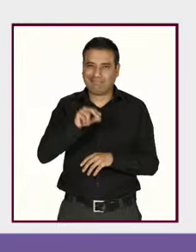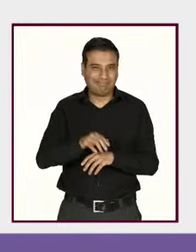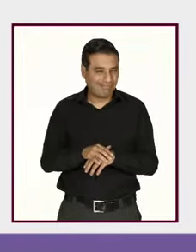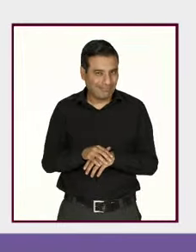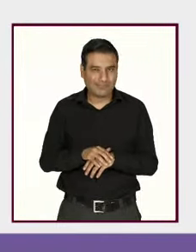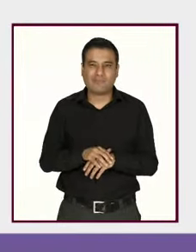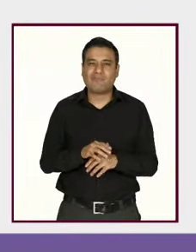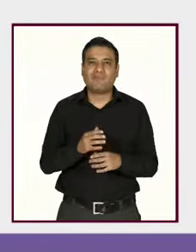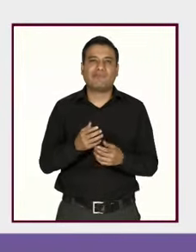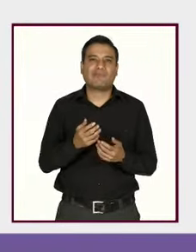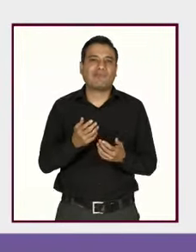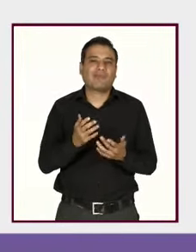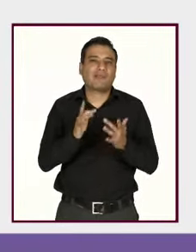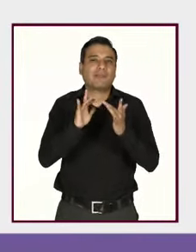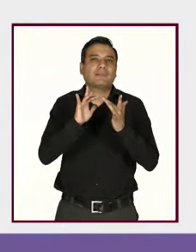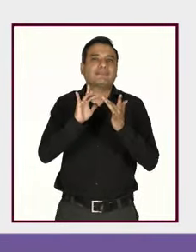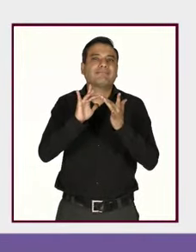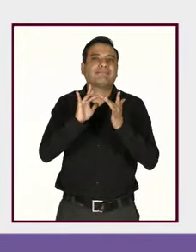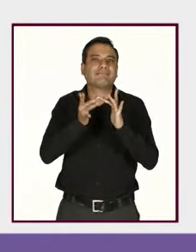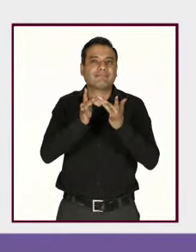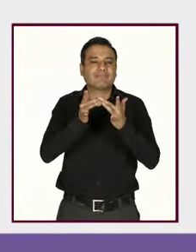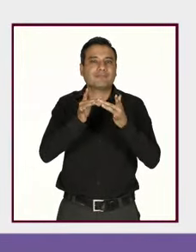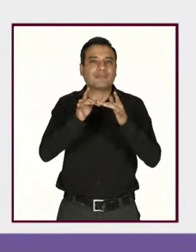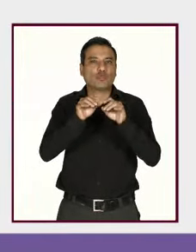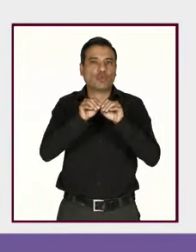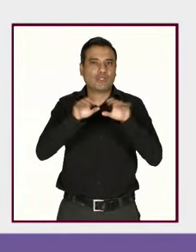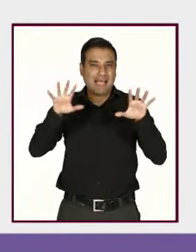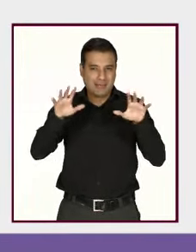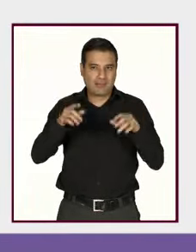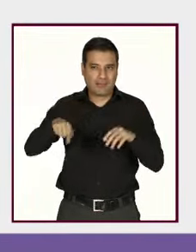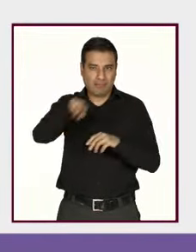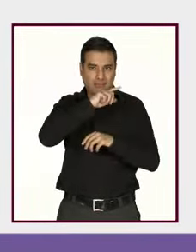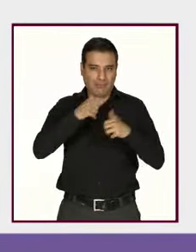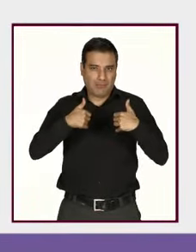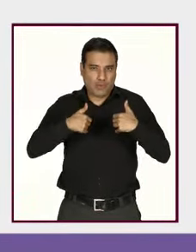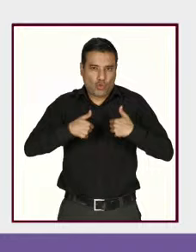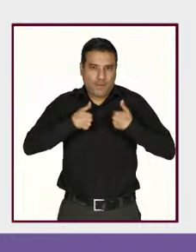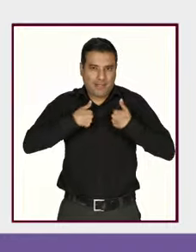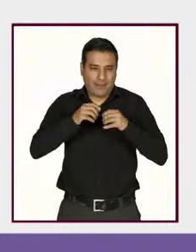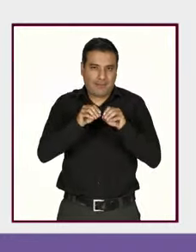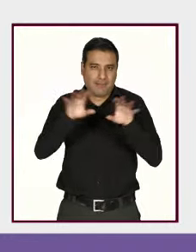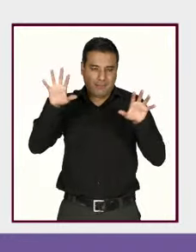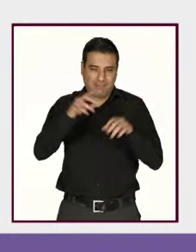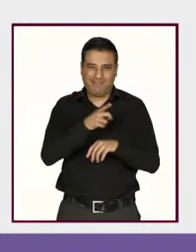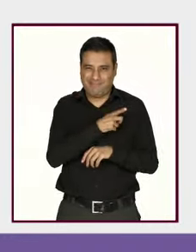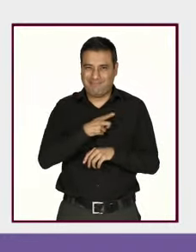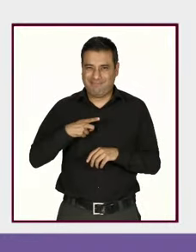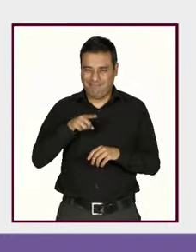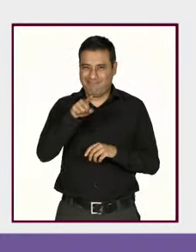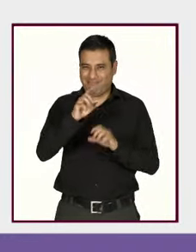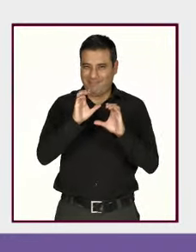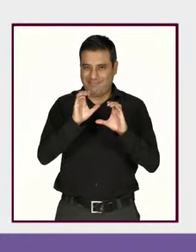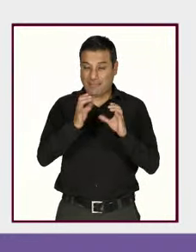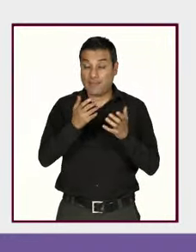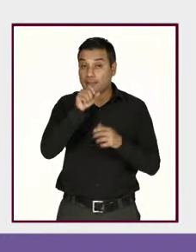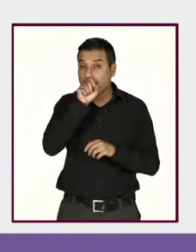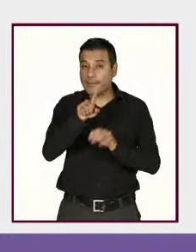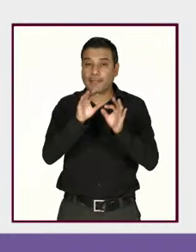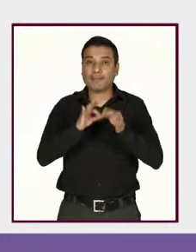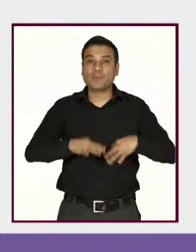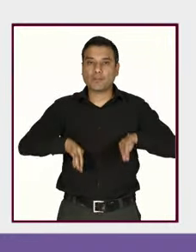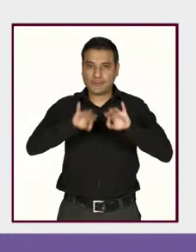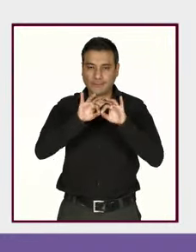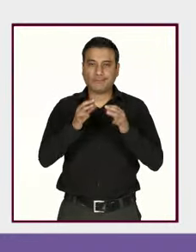de las redes sociales en los jóvenes y bueno también es importante la